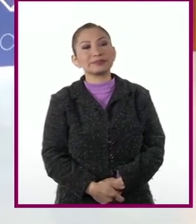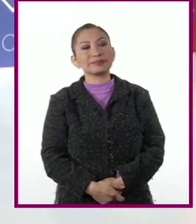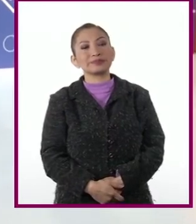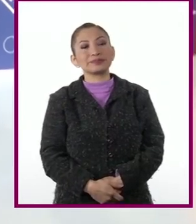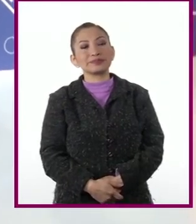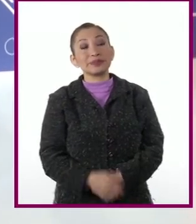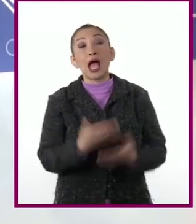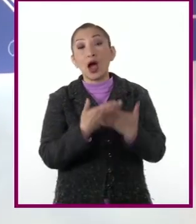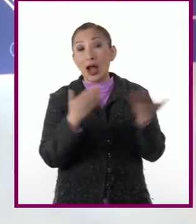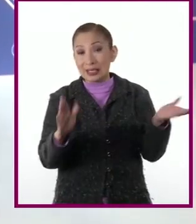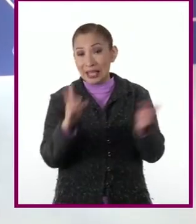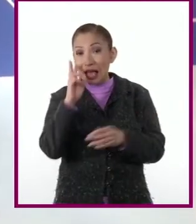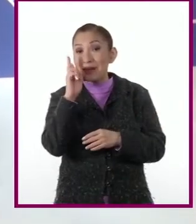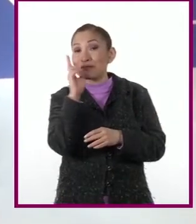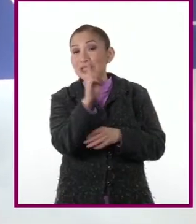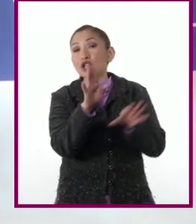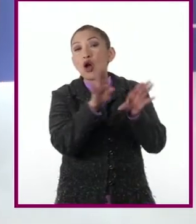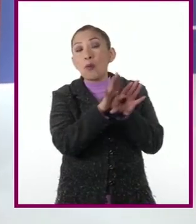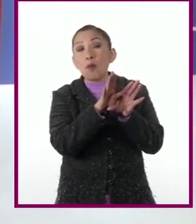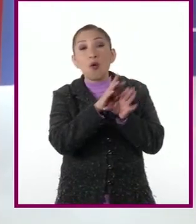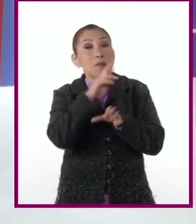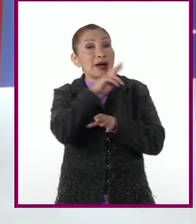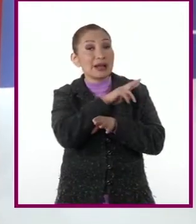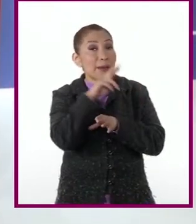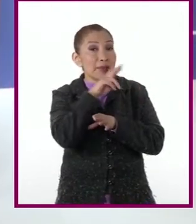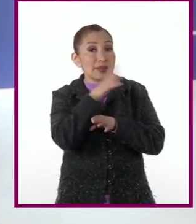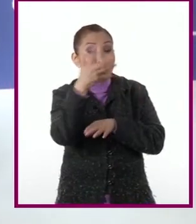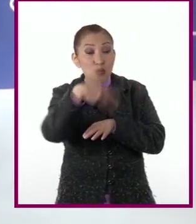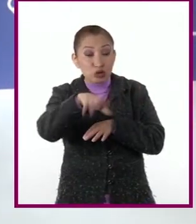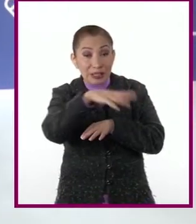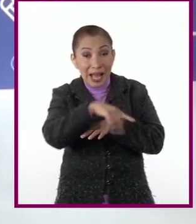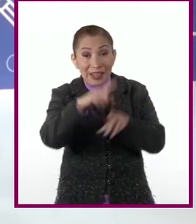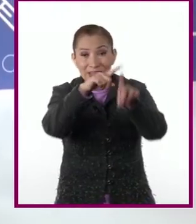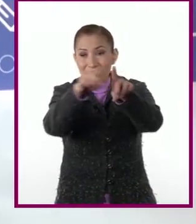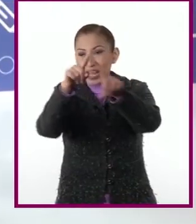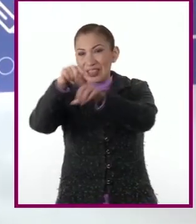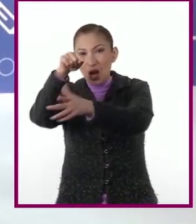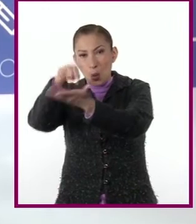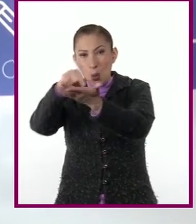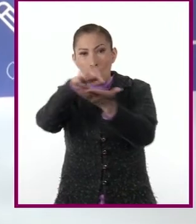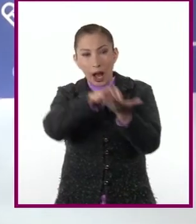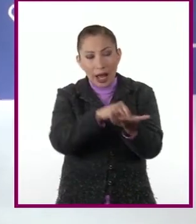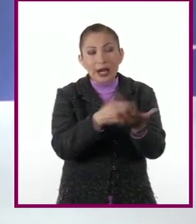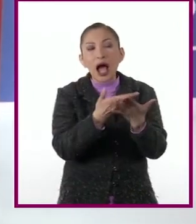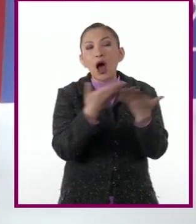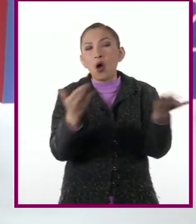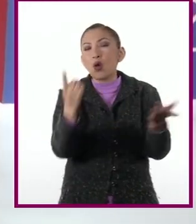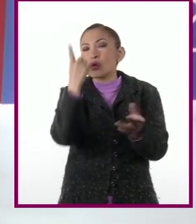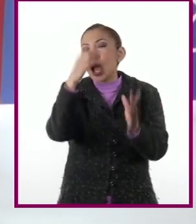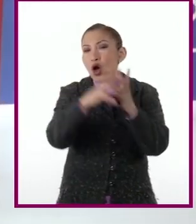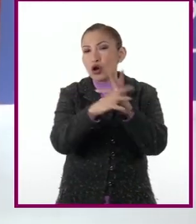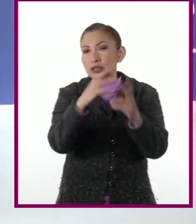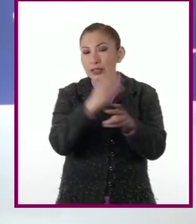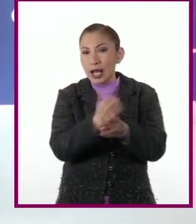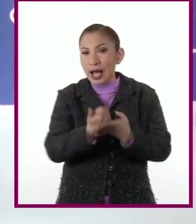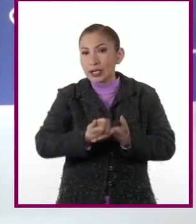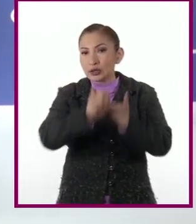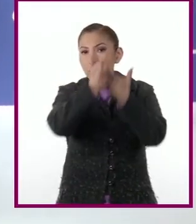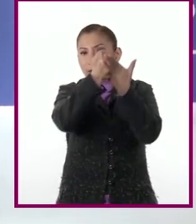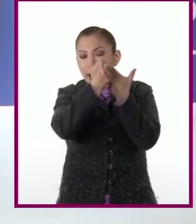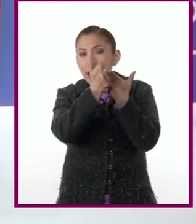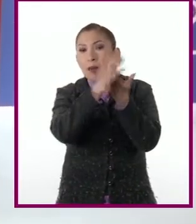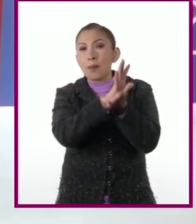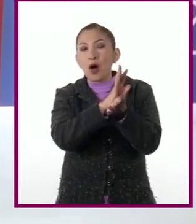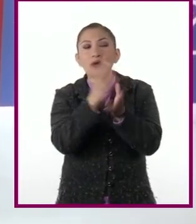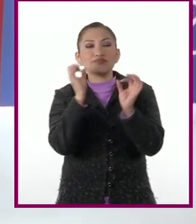Ahora que ya han visto cómo agilizar las búsquedas en diversos medios, veamos un elemento que nos ayudará a